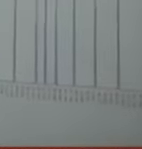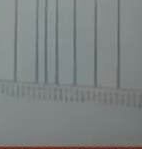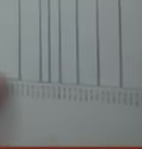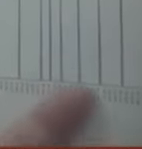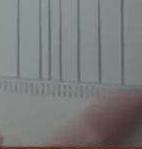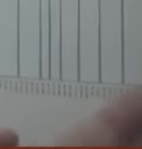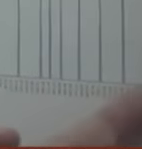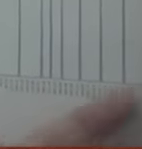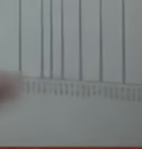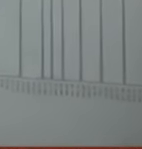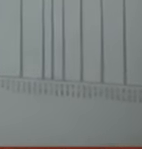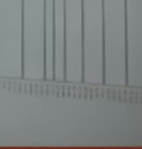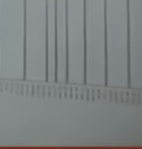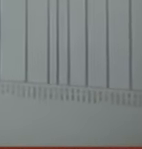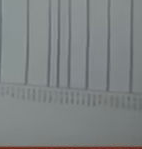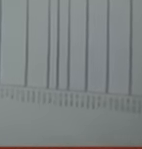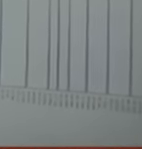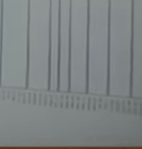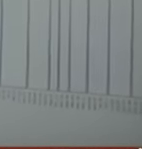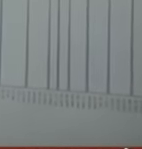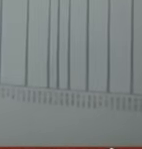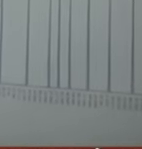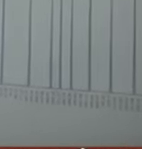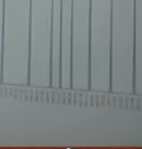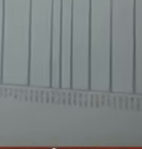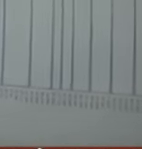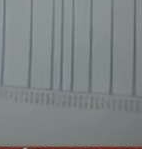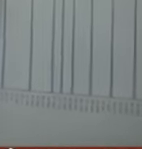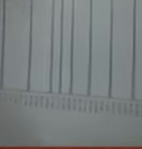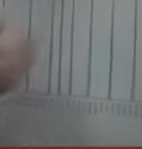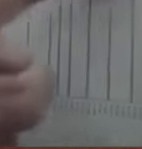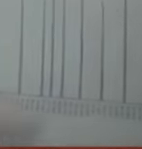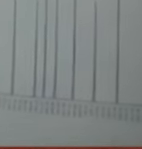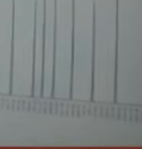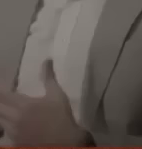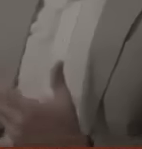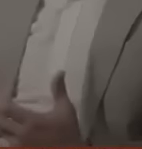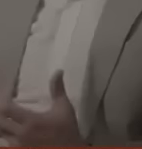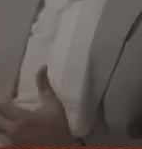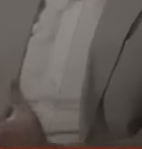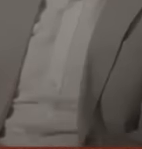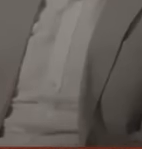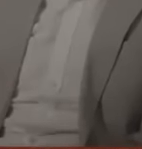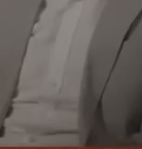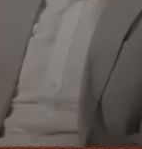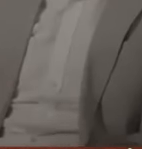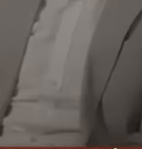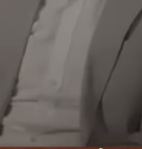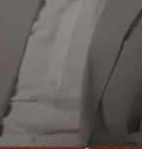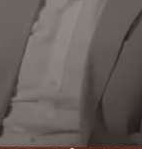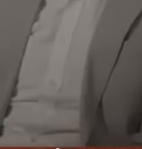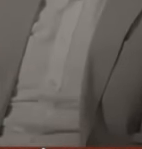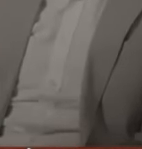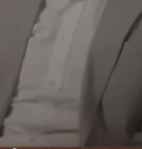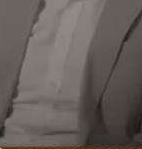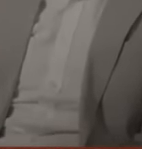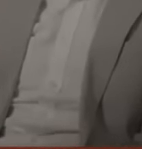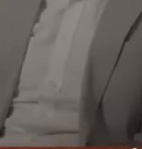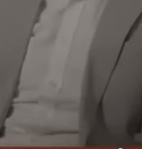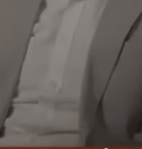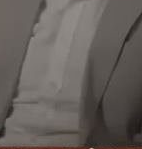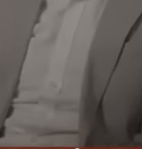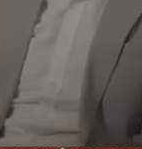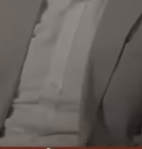sistema informático de inteligencia artificial Que en el pasado logró vencer al humano En diversas pruebas mentales Sorprende con la